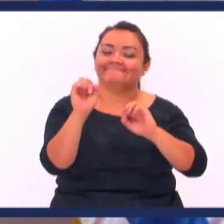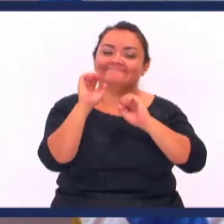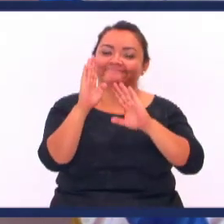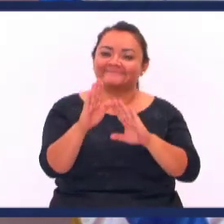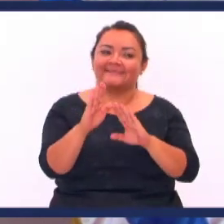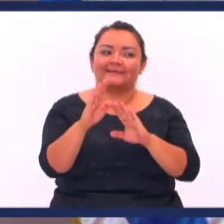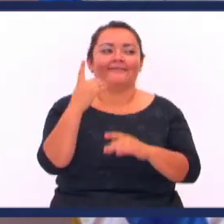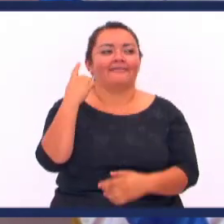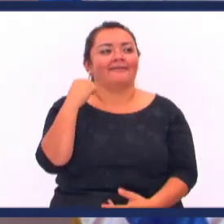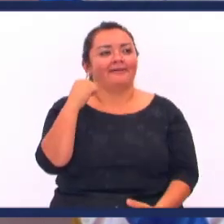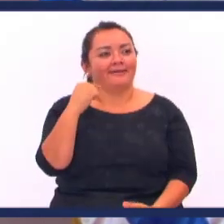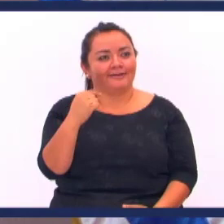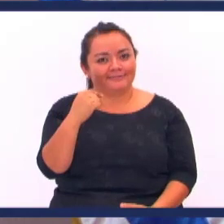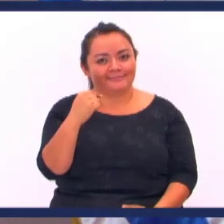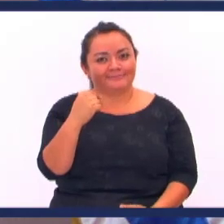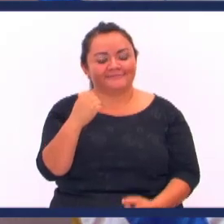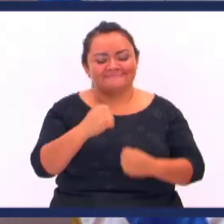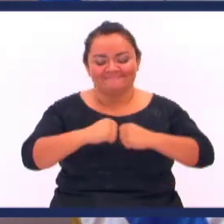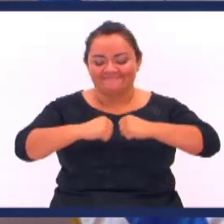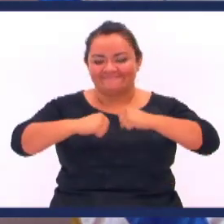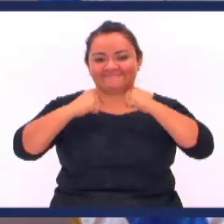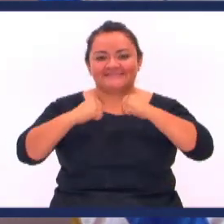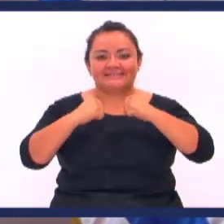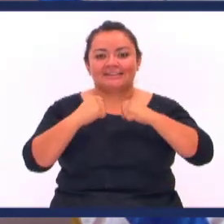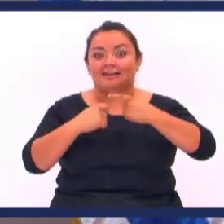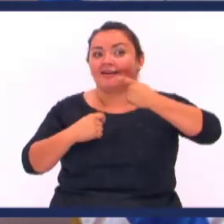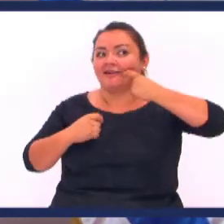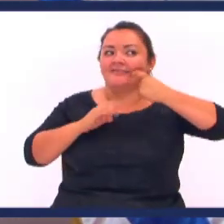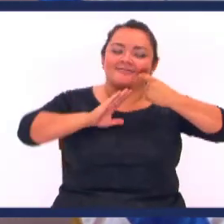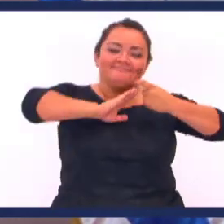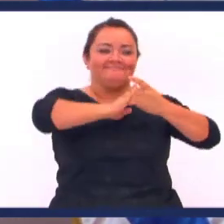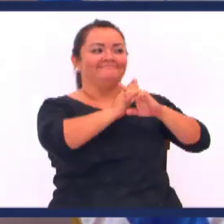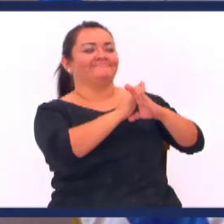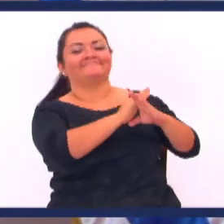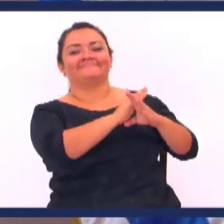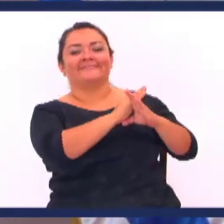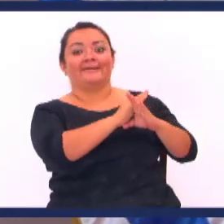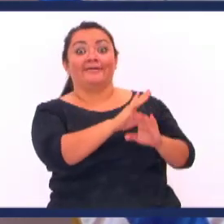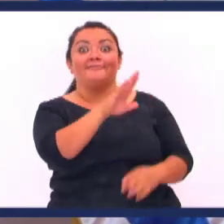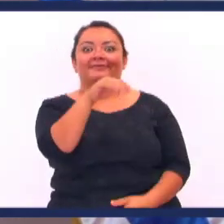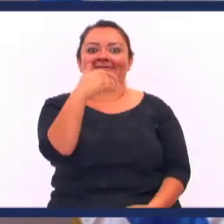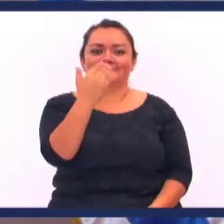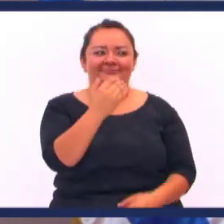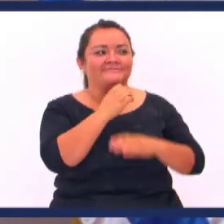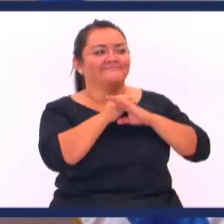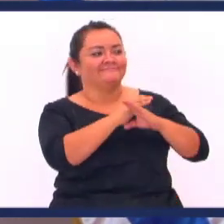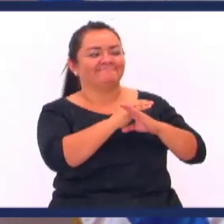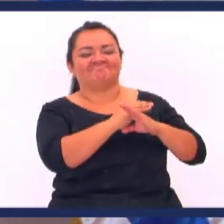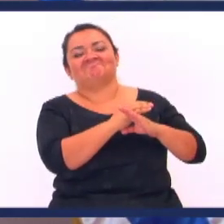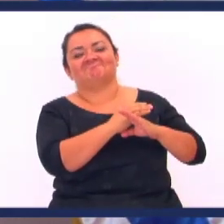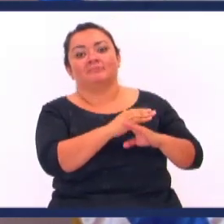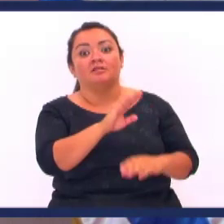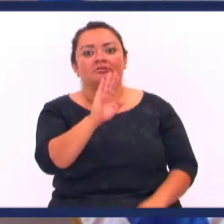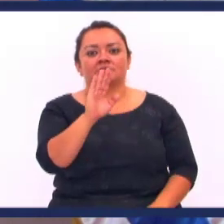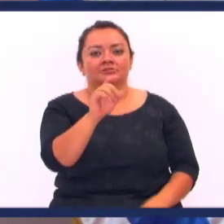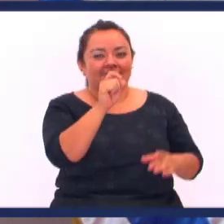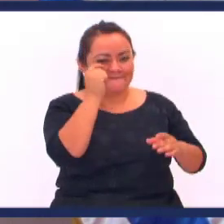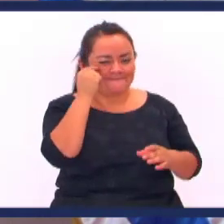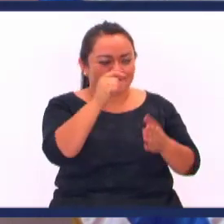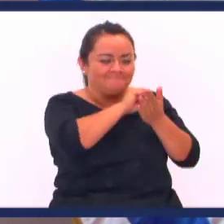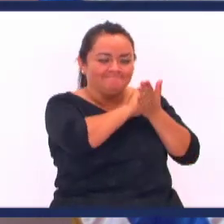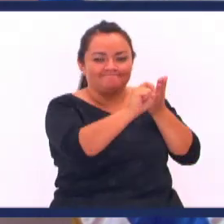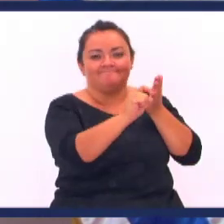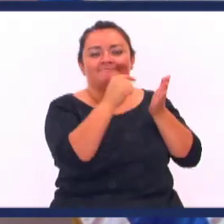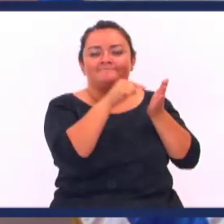Bienaventurado Bienaventurado El varón Que soporta La tentación Ojo Porque cuando haya resistido La prueba Subráyelo